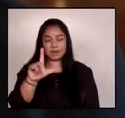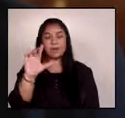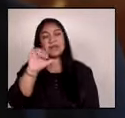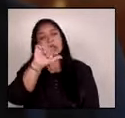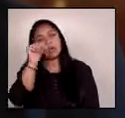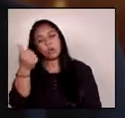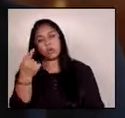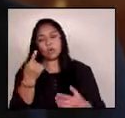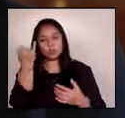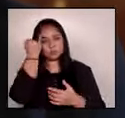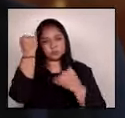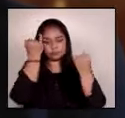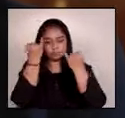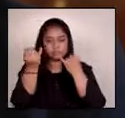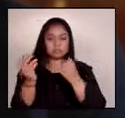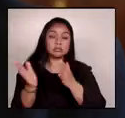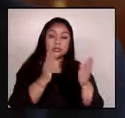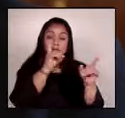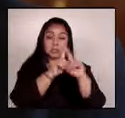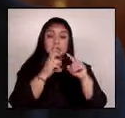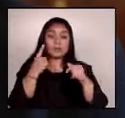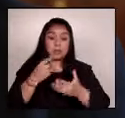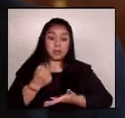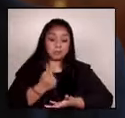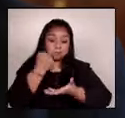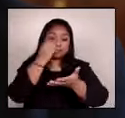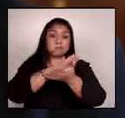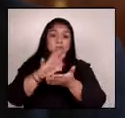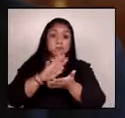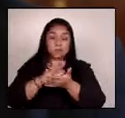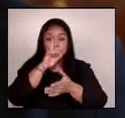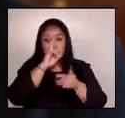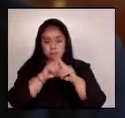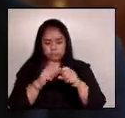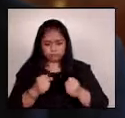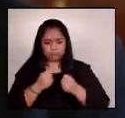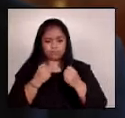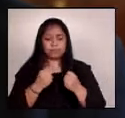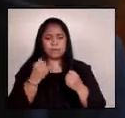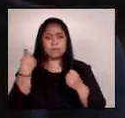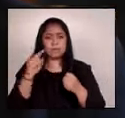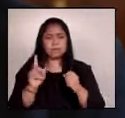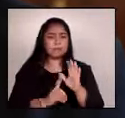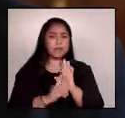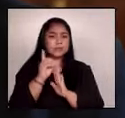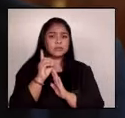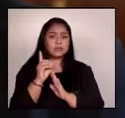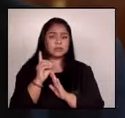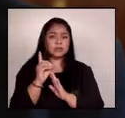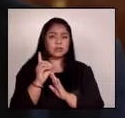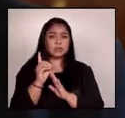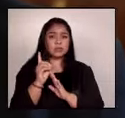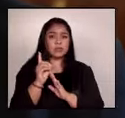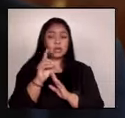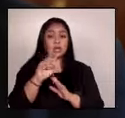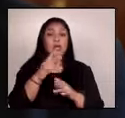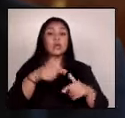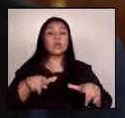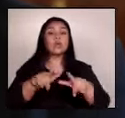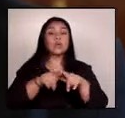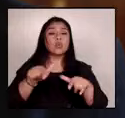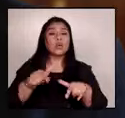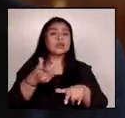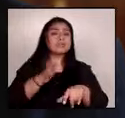un fuerte incremento en la inversión en infraestructura para el desarrollo en las zonas más